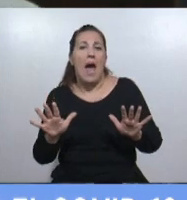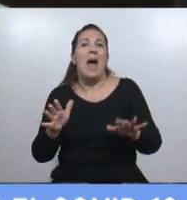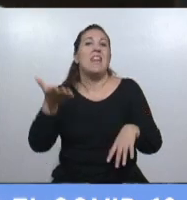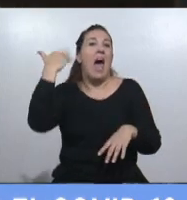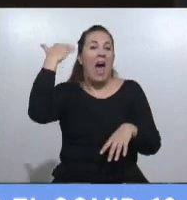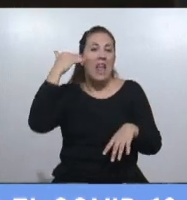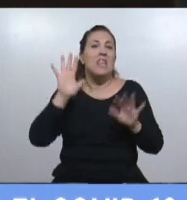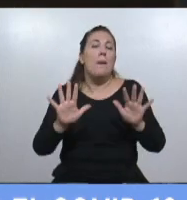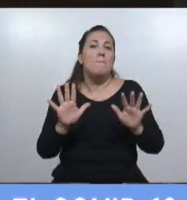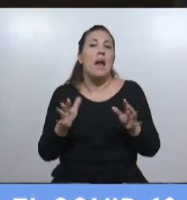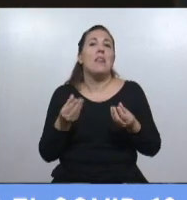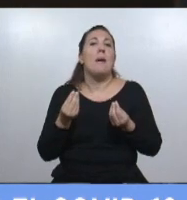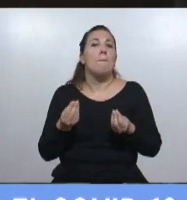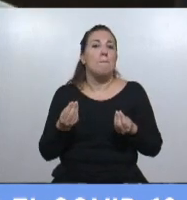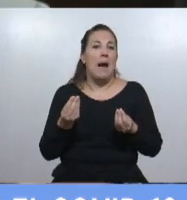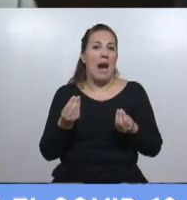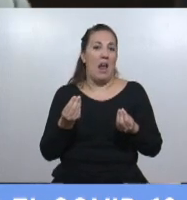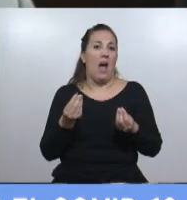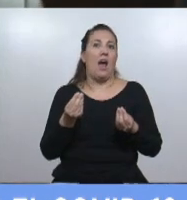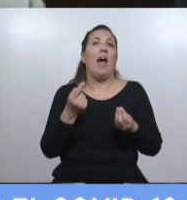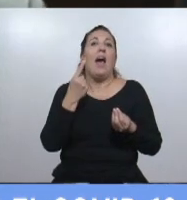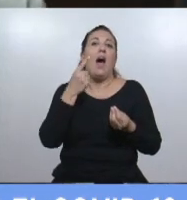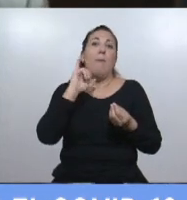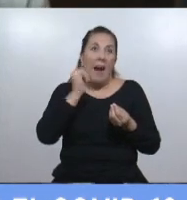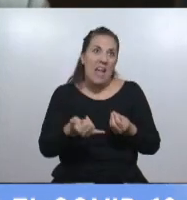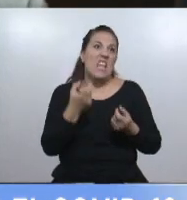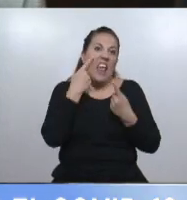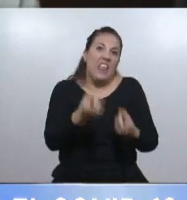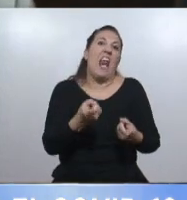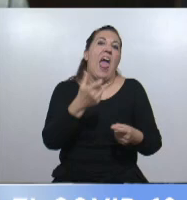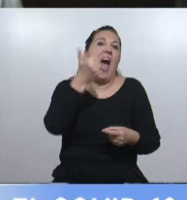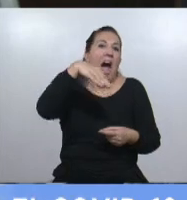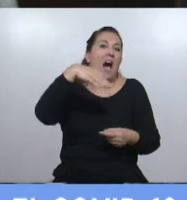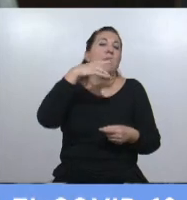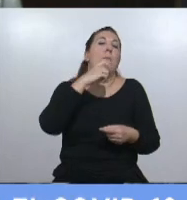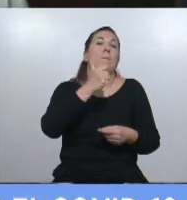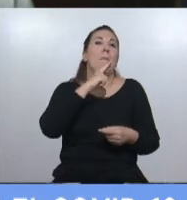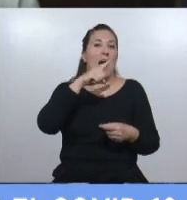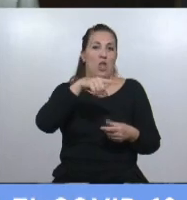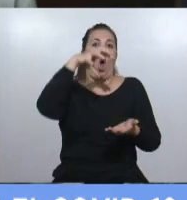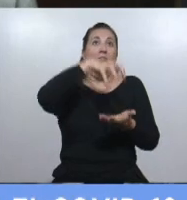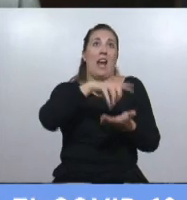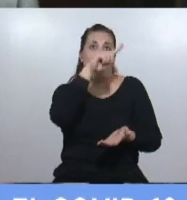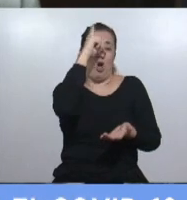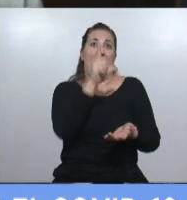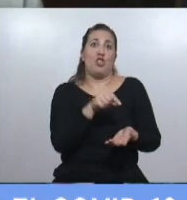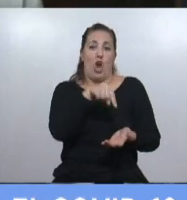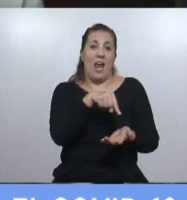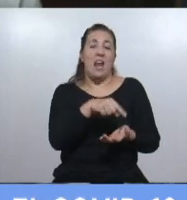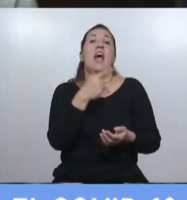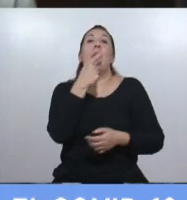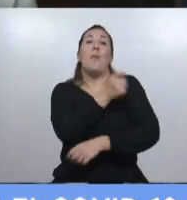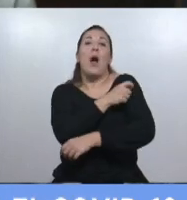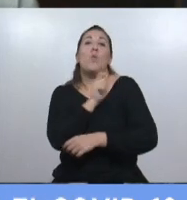anteriormente para creerle al ANMAT, al organismo nacional de acreditación que las vacunas Sputnik